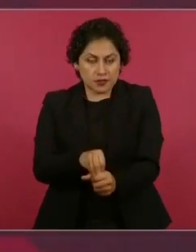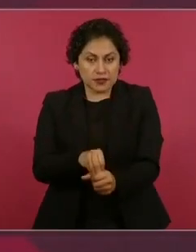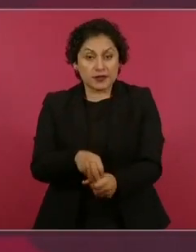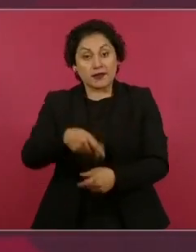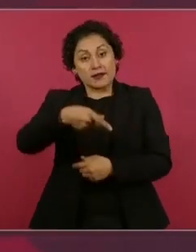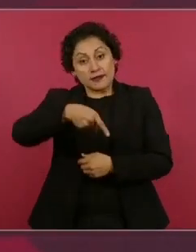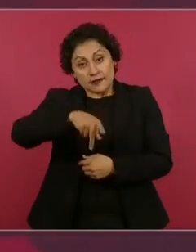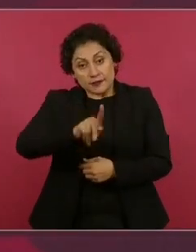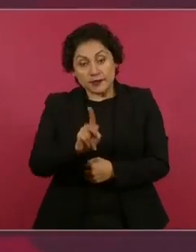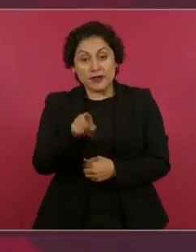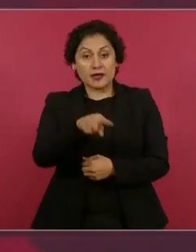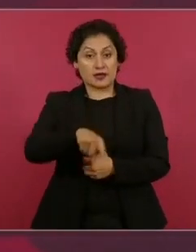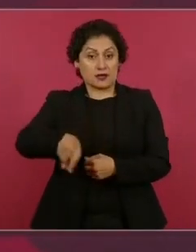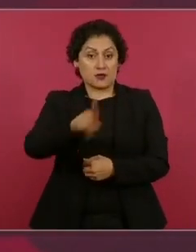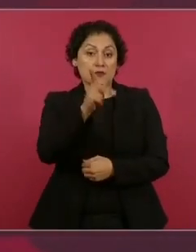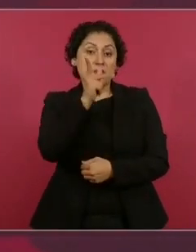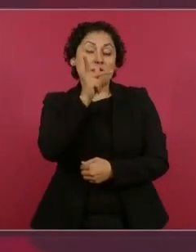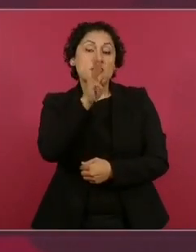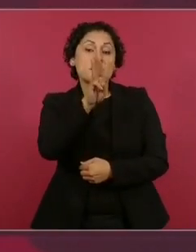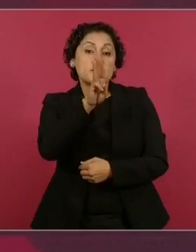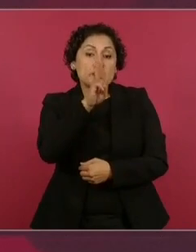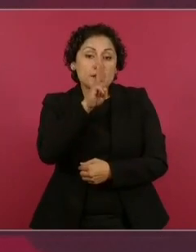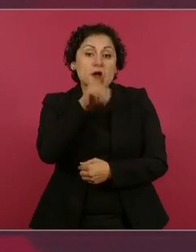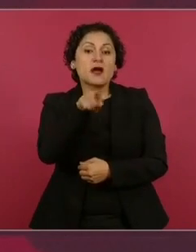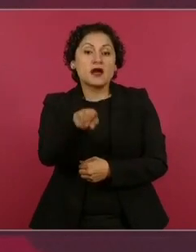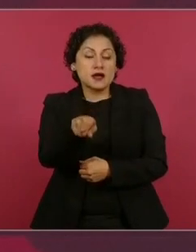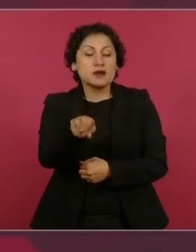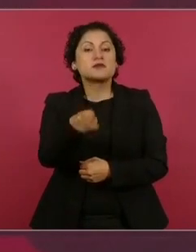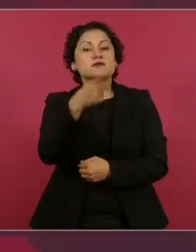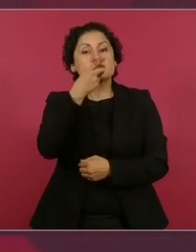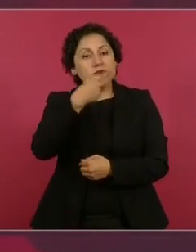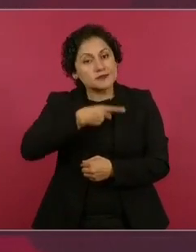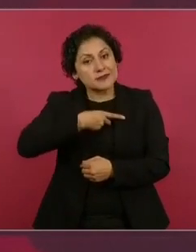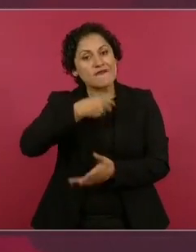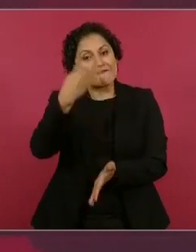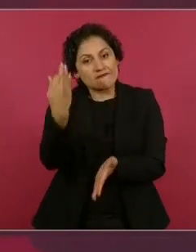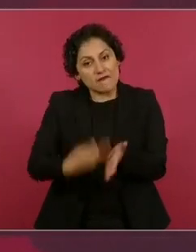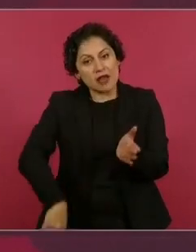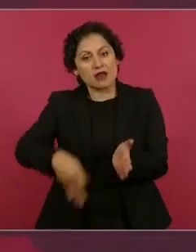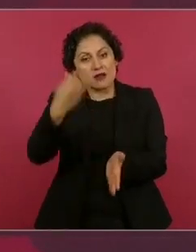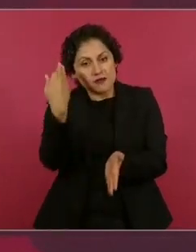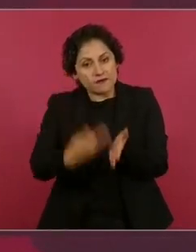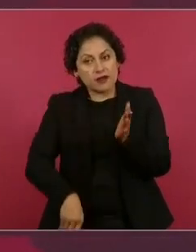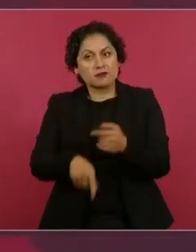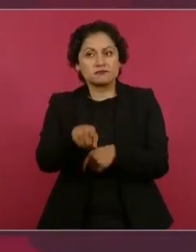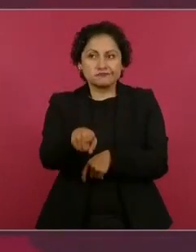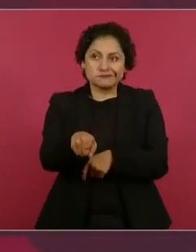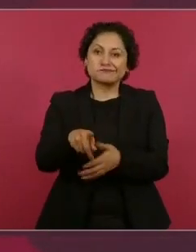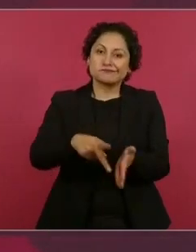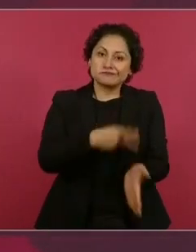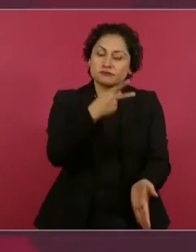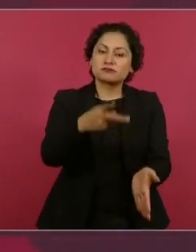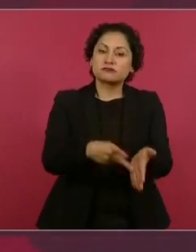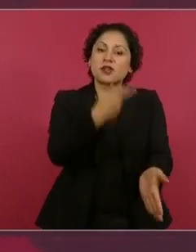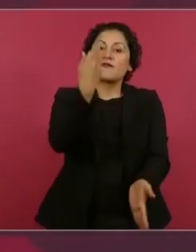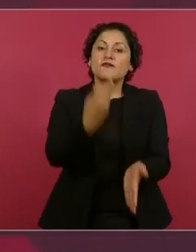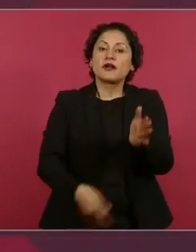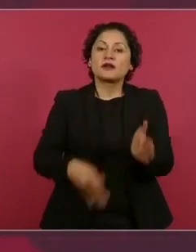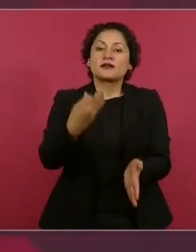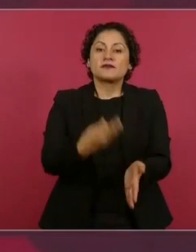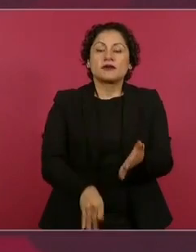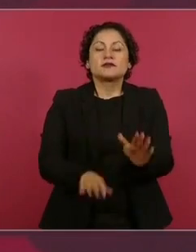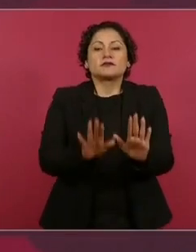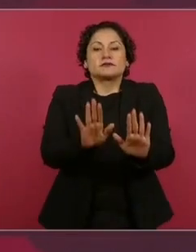insisten en que falta información, entonces estamos haciendo